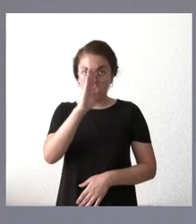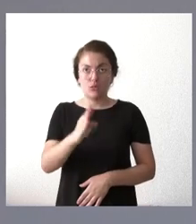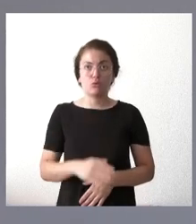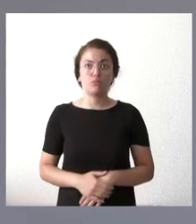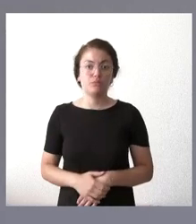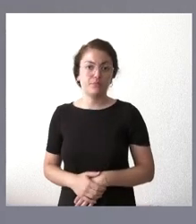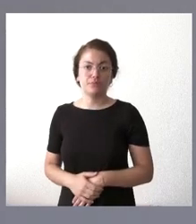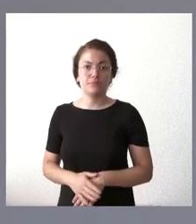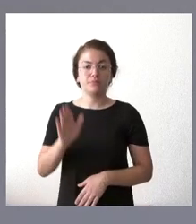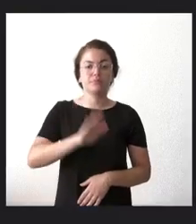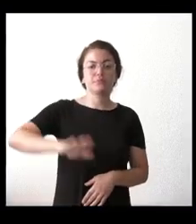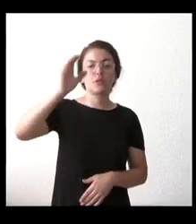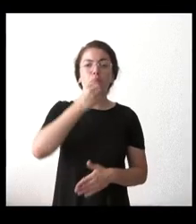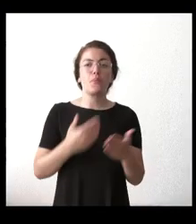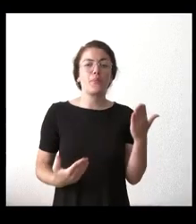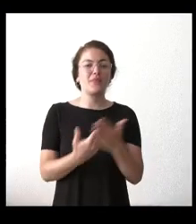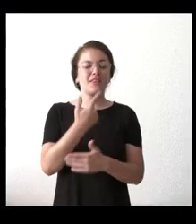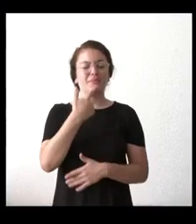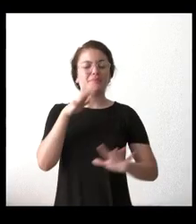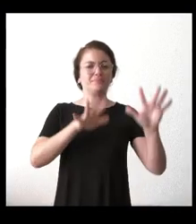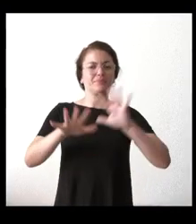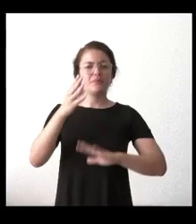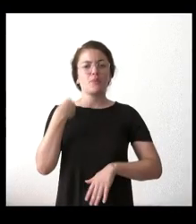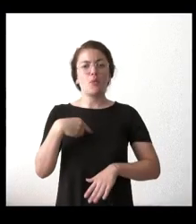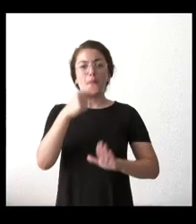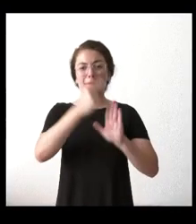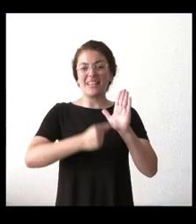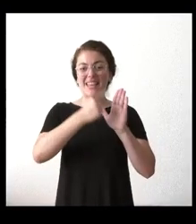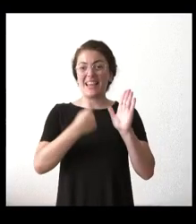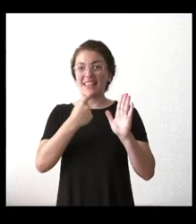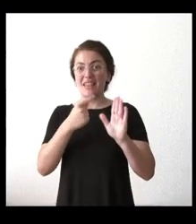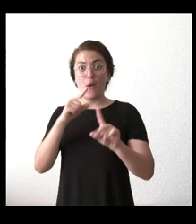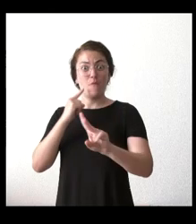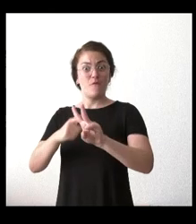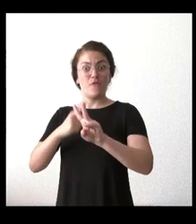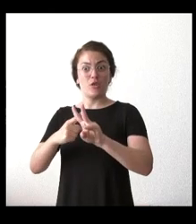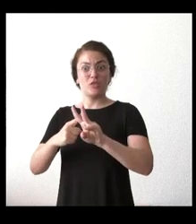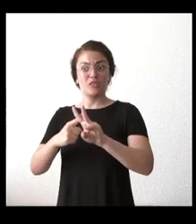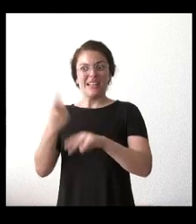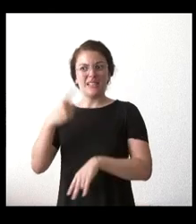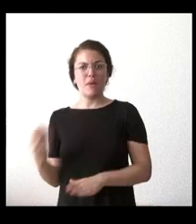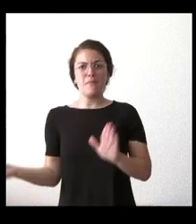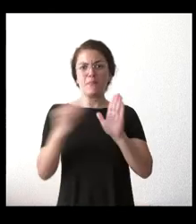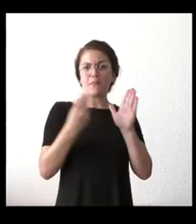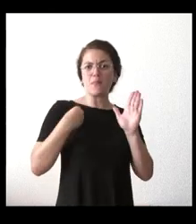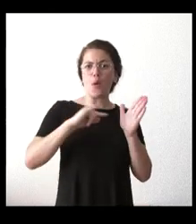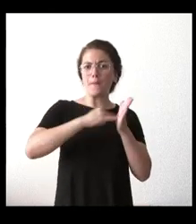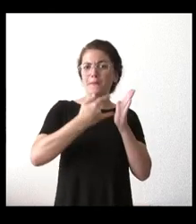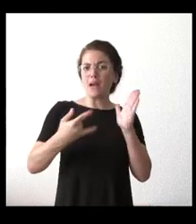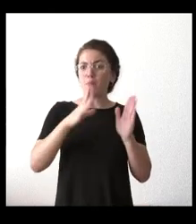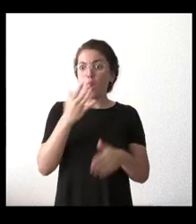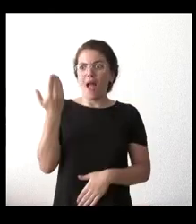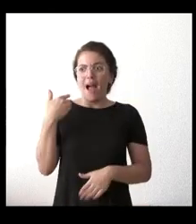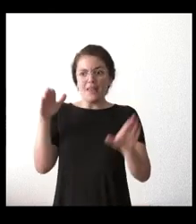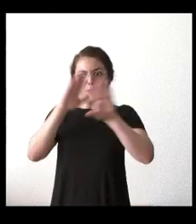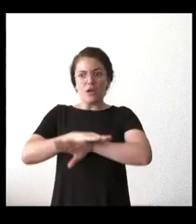ahora, buenos días. Lo que no me queda claro es si estas medidas anunciadas por Vox van a formar parte de este plan adicional. Lo digo porque las medidas se anunciaron ayer por la